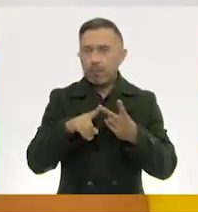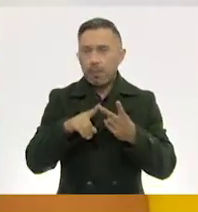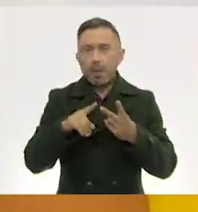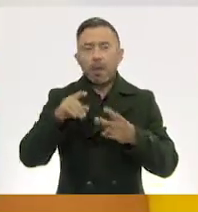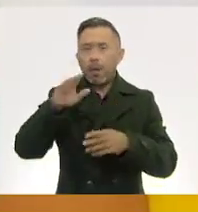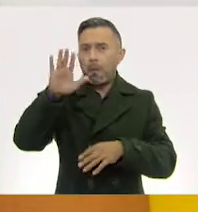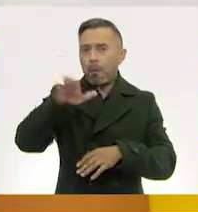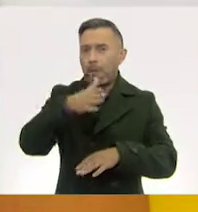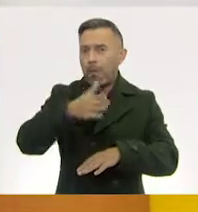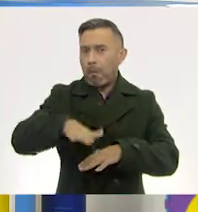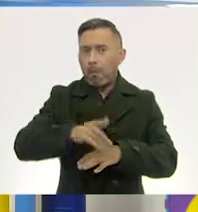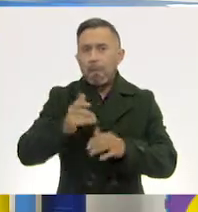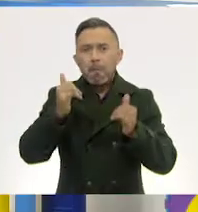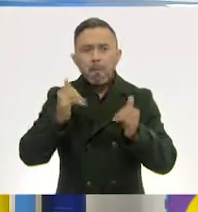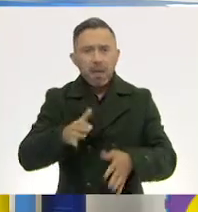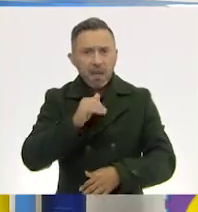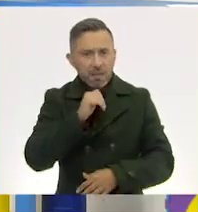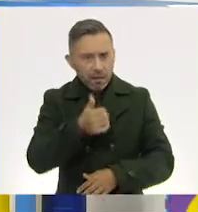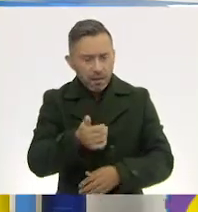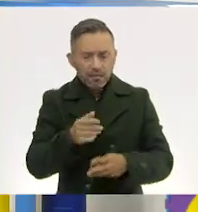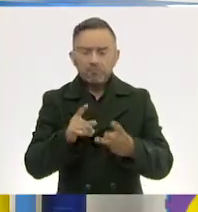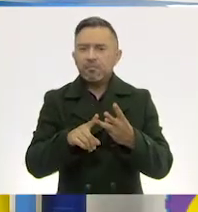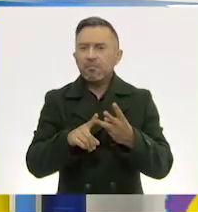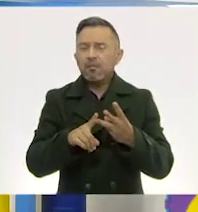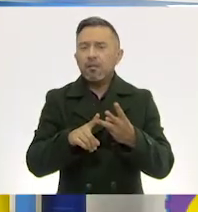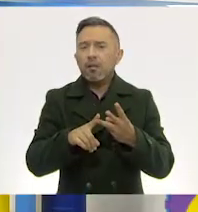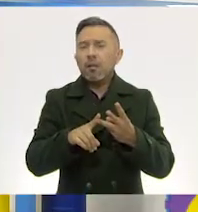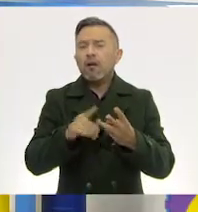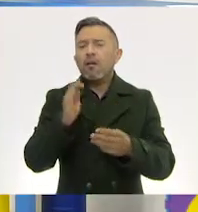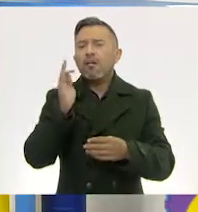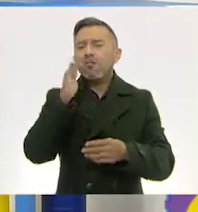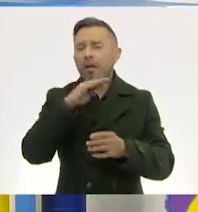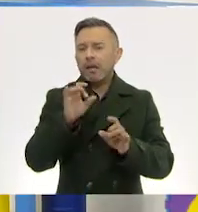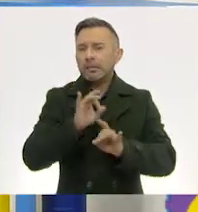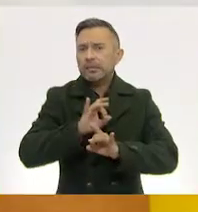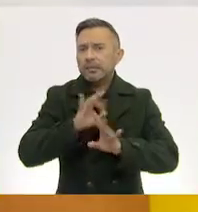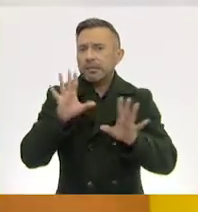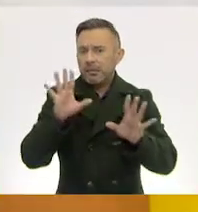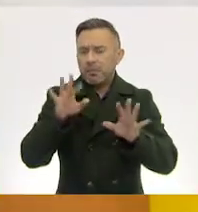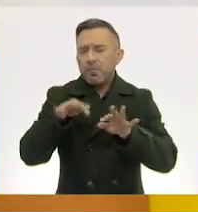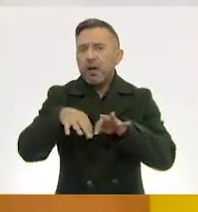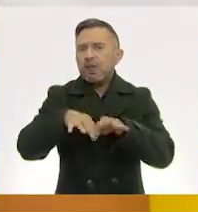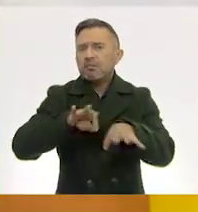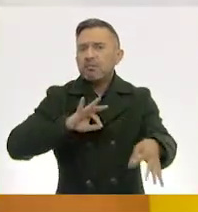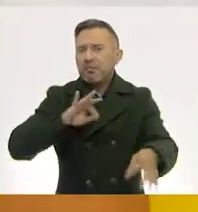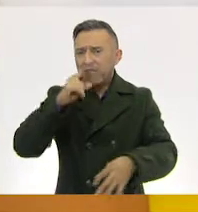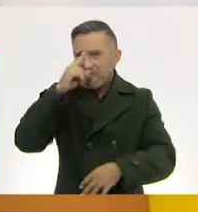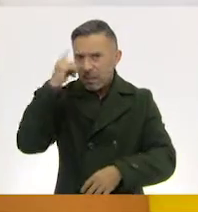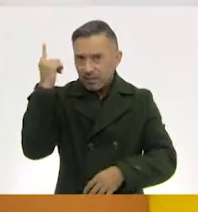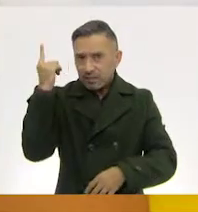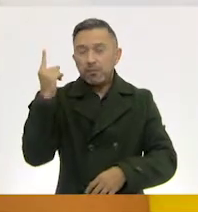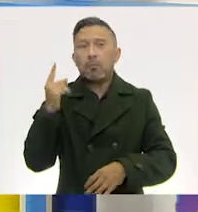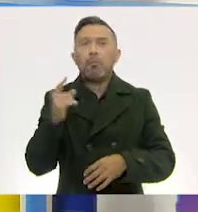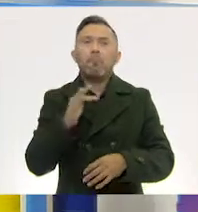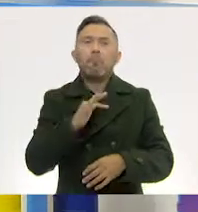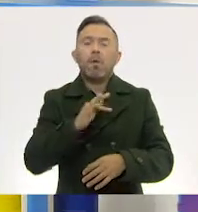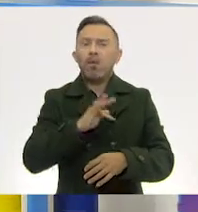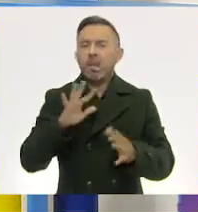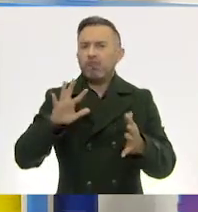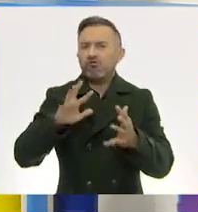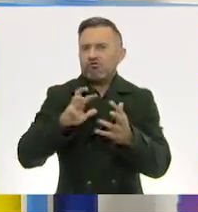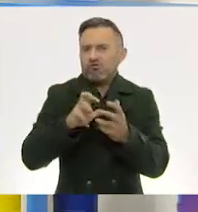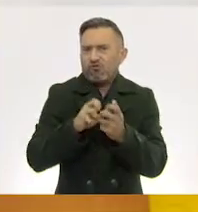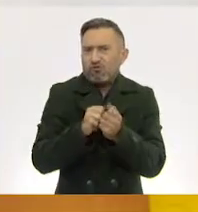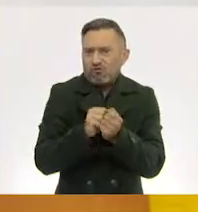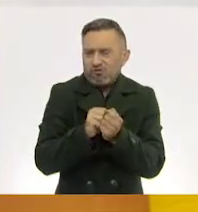no pesa, es frágil. Es frágil. Se puede romper fácilmente. puede romper, lo podemos arrugar. Se puede arrugar. Hace